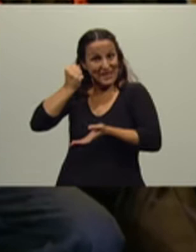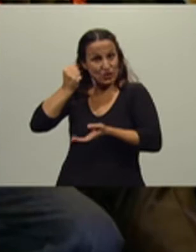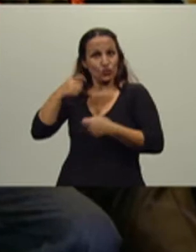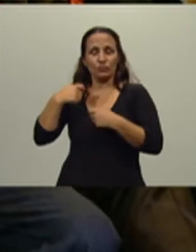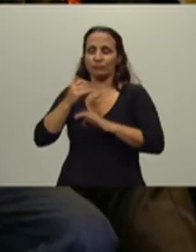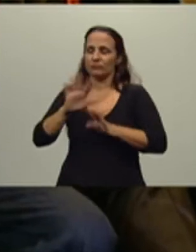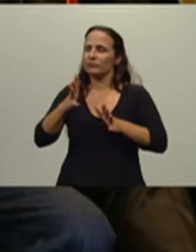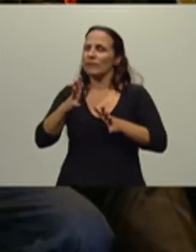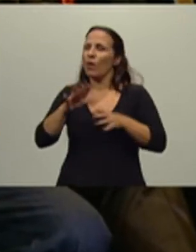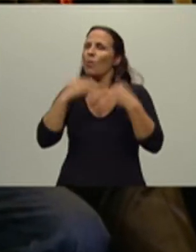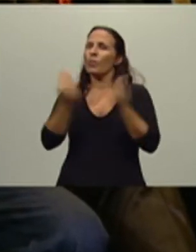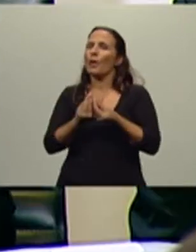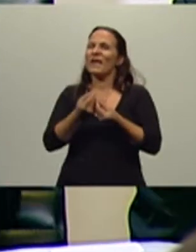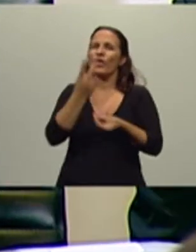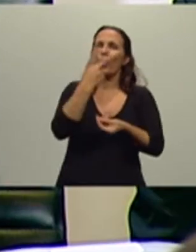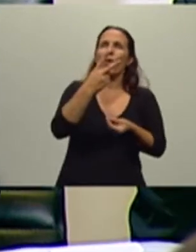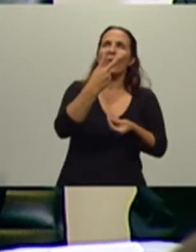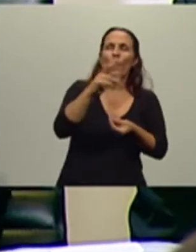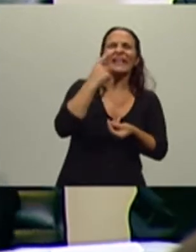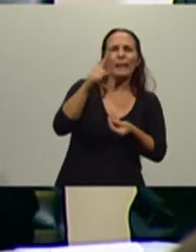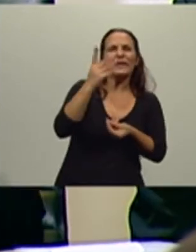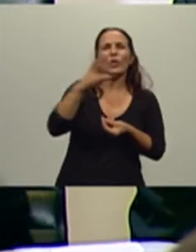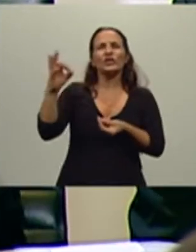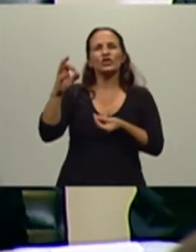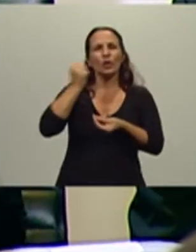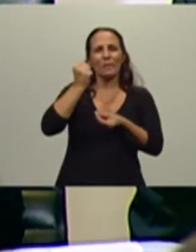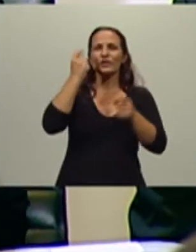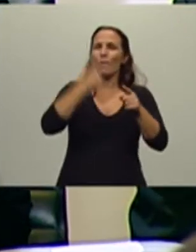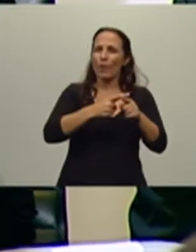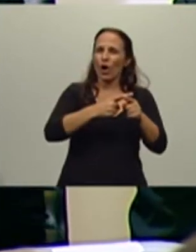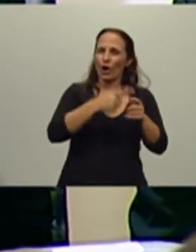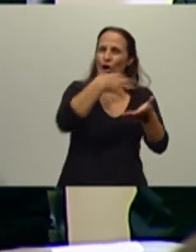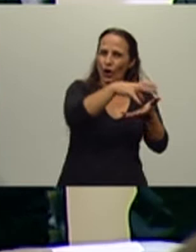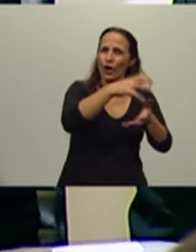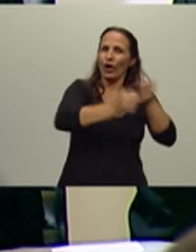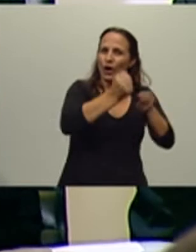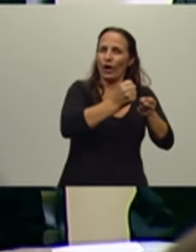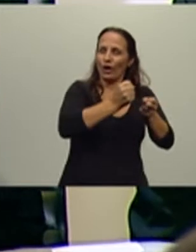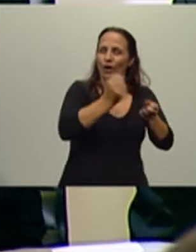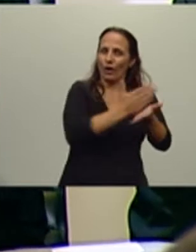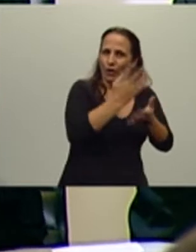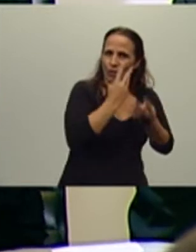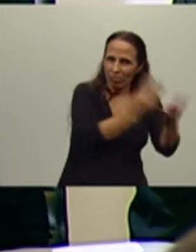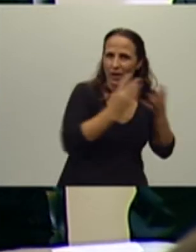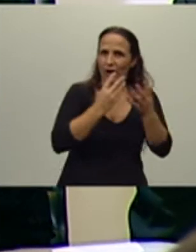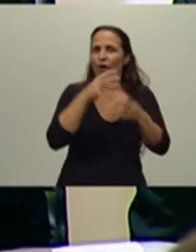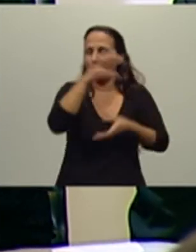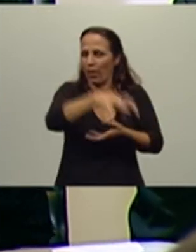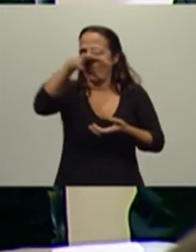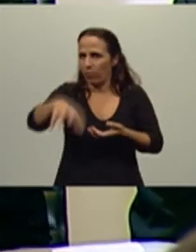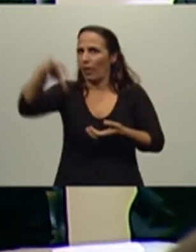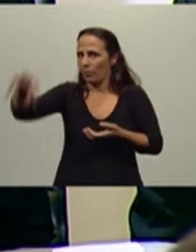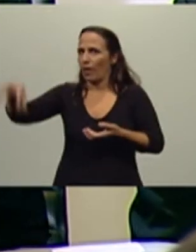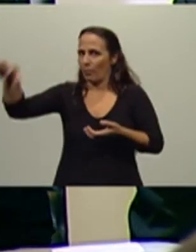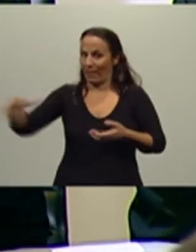20.400 pesos por productor. ¿Qué significa esto? Cada productor debía, tenía la obligación